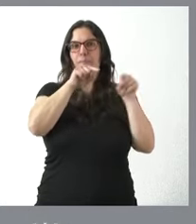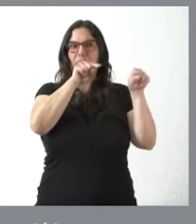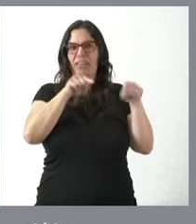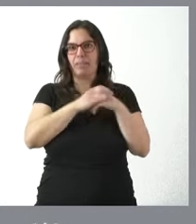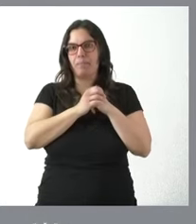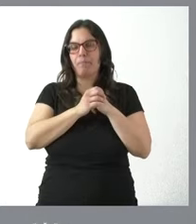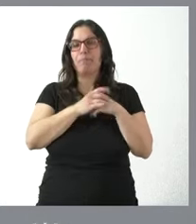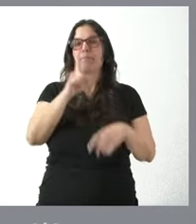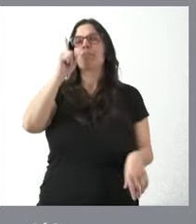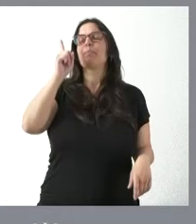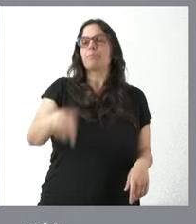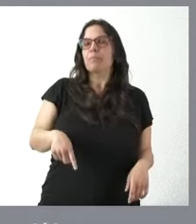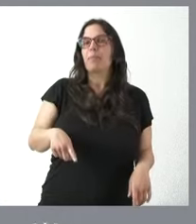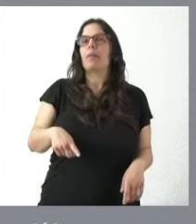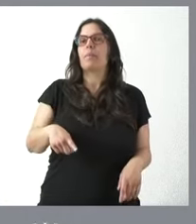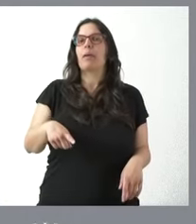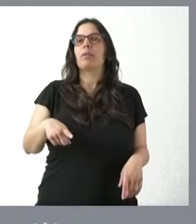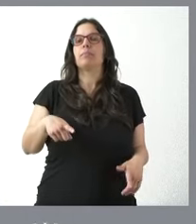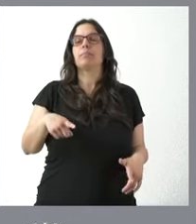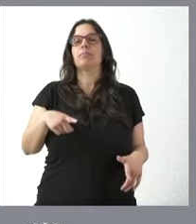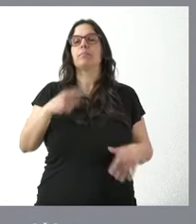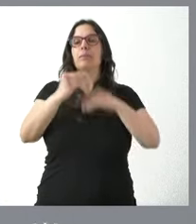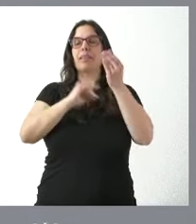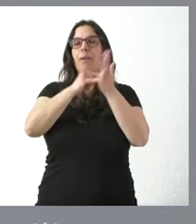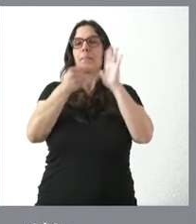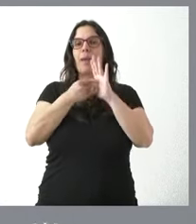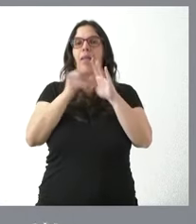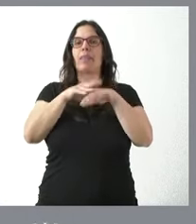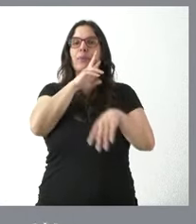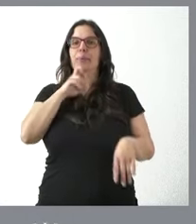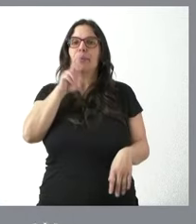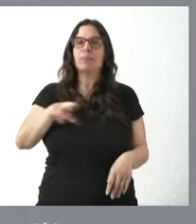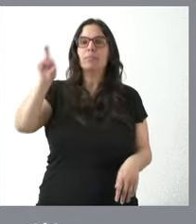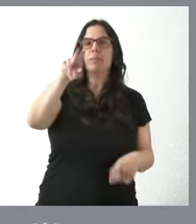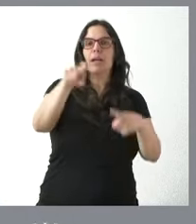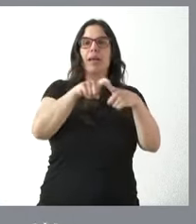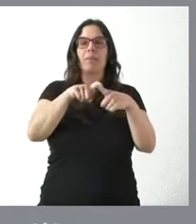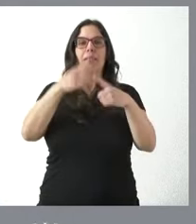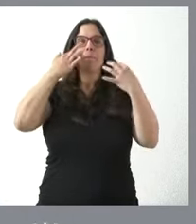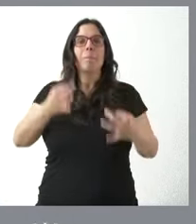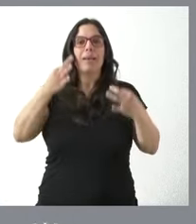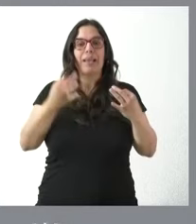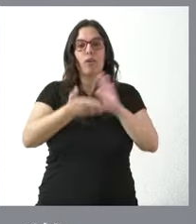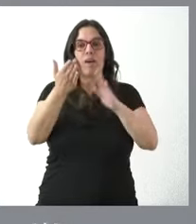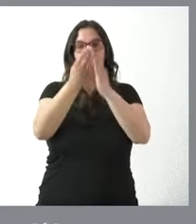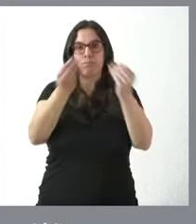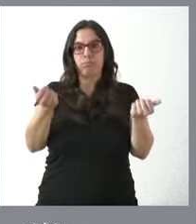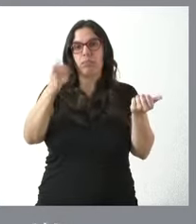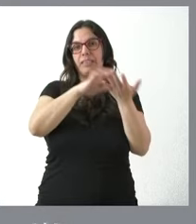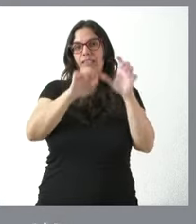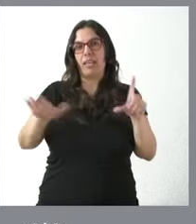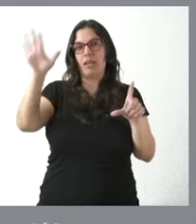También se van a elaborar un conjunto de planes de recuperación y conservación de especies amenazadas en Castilla y